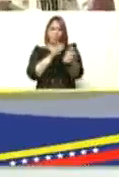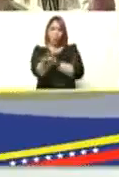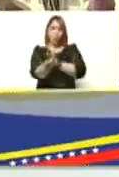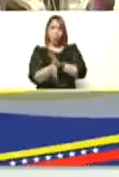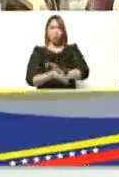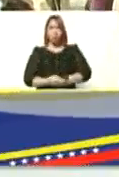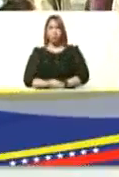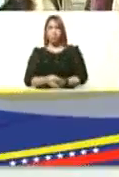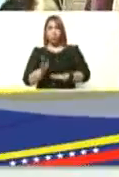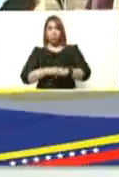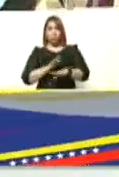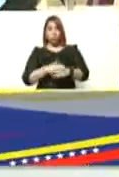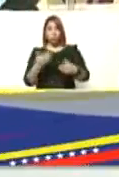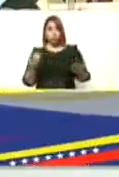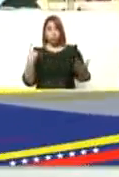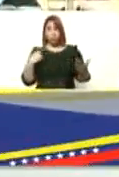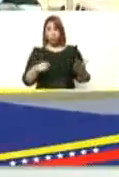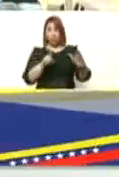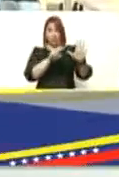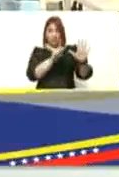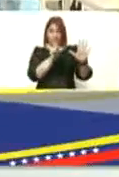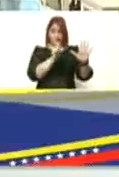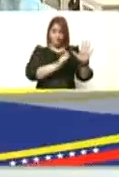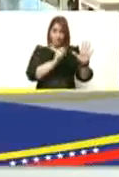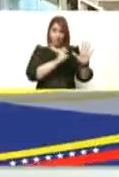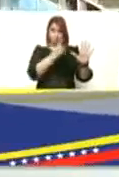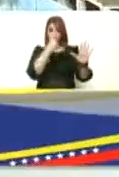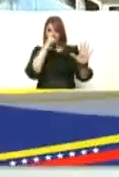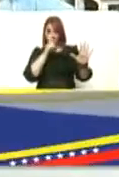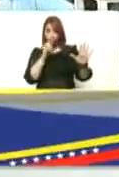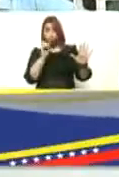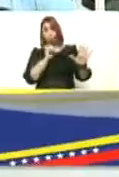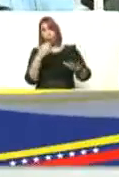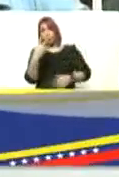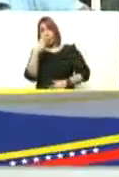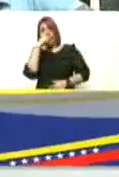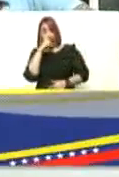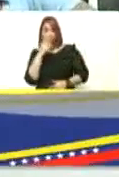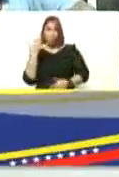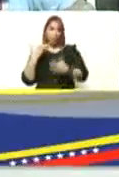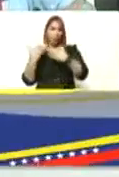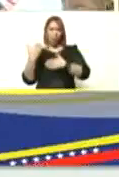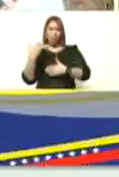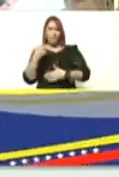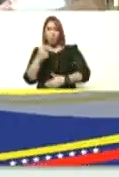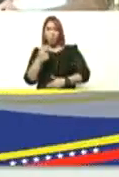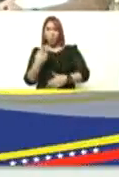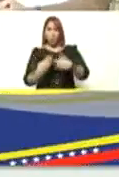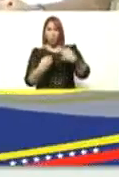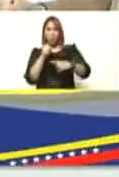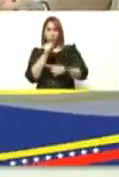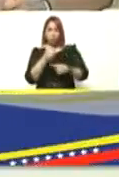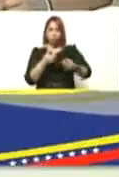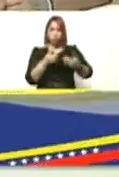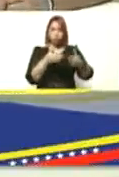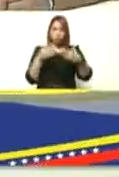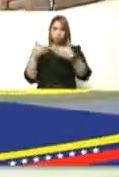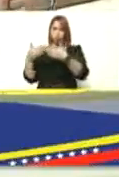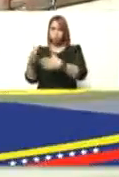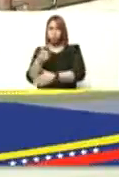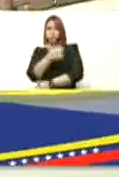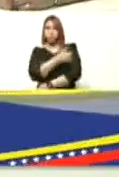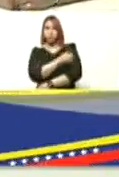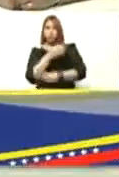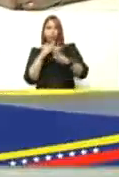porque cuando tenían seis meses un año dos años hace poco la revolución le garantizó sus vacunas